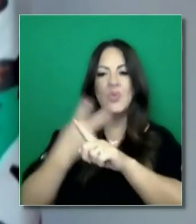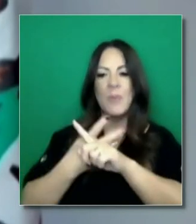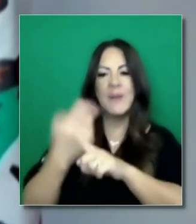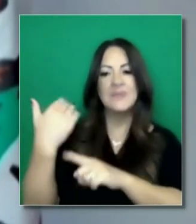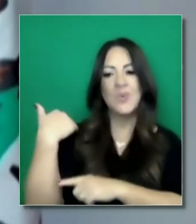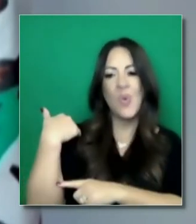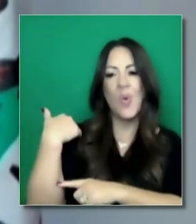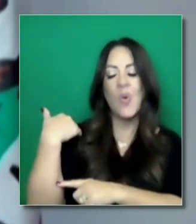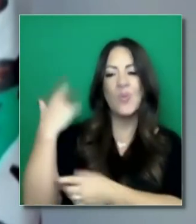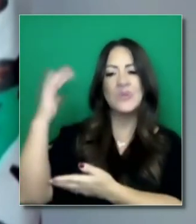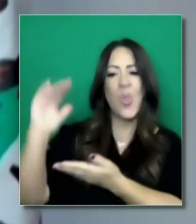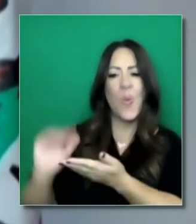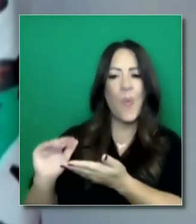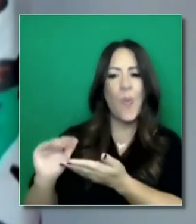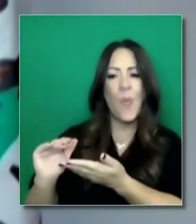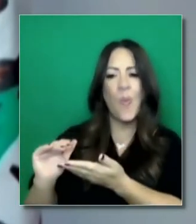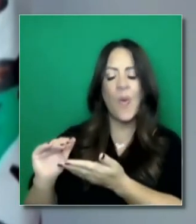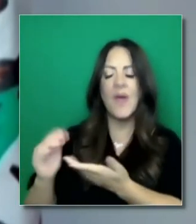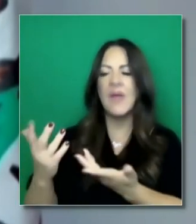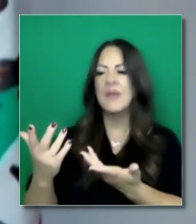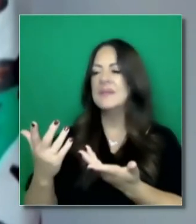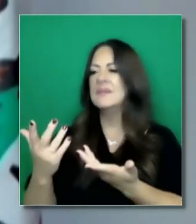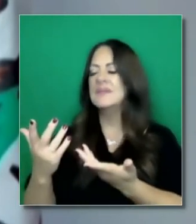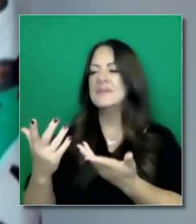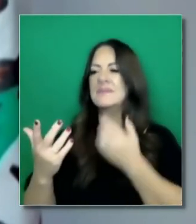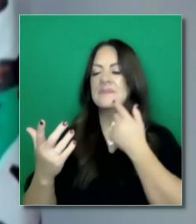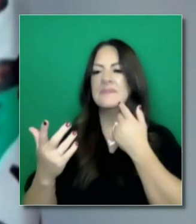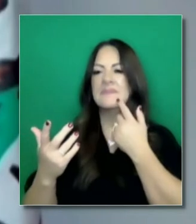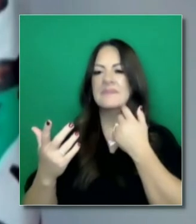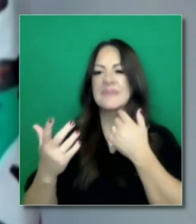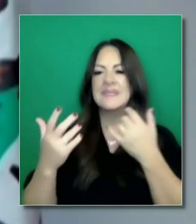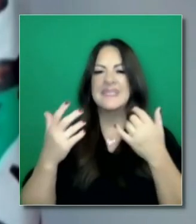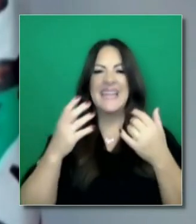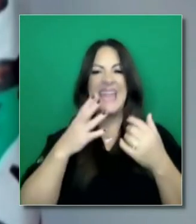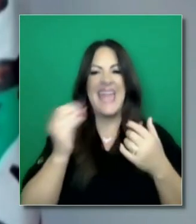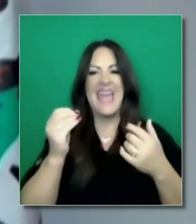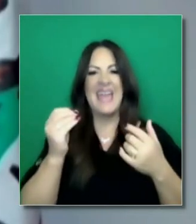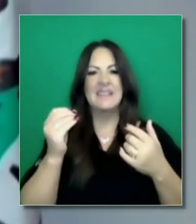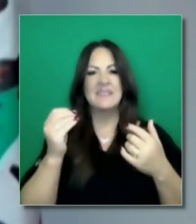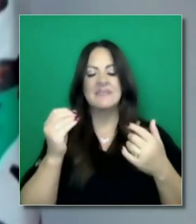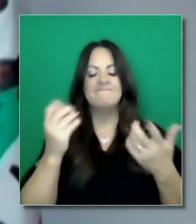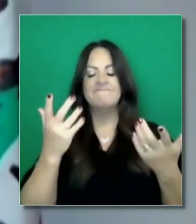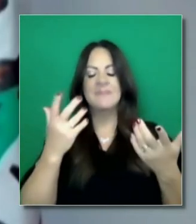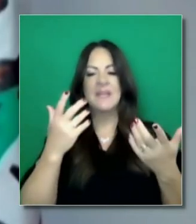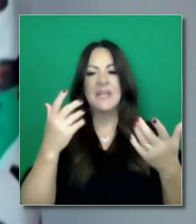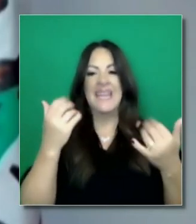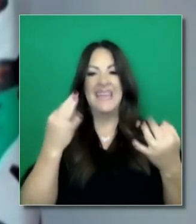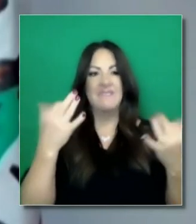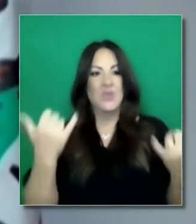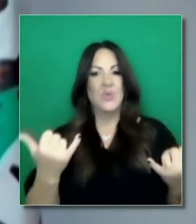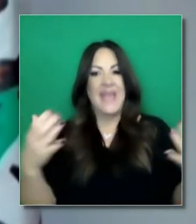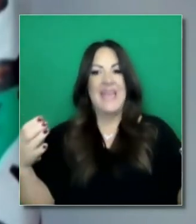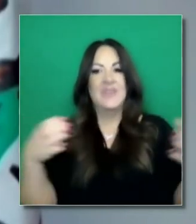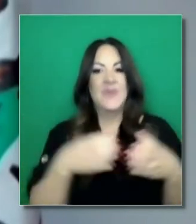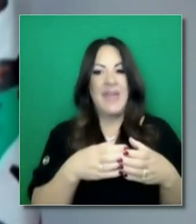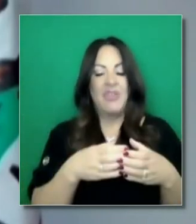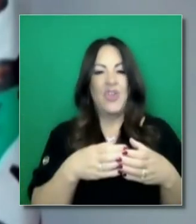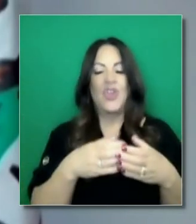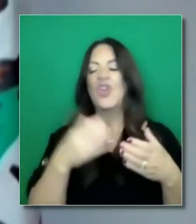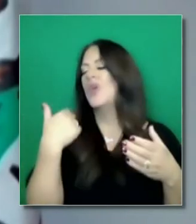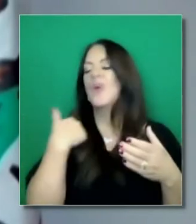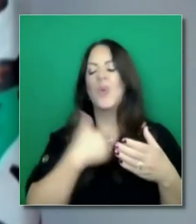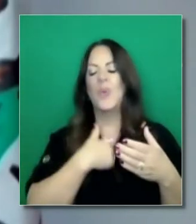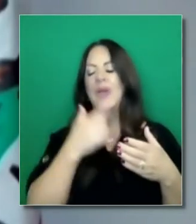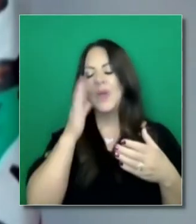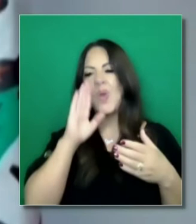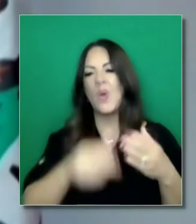estaban ocurriendo hace un mes o dos meses de actividad de bajo riesgo, ahora es alto riesgo por el nivel de cover que